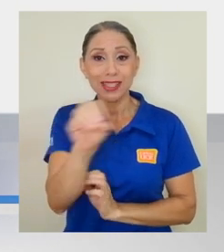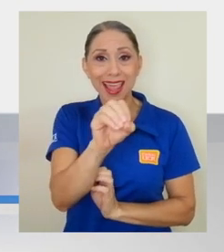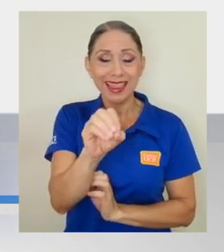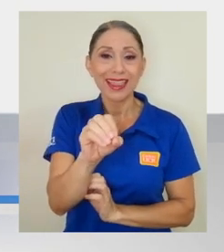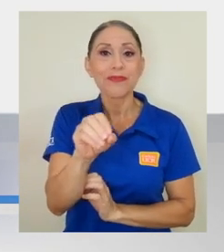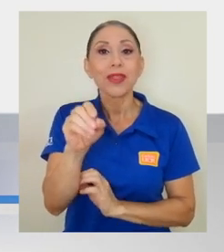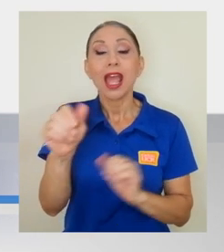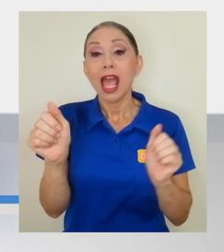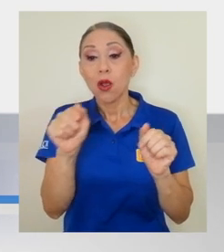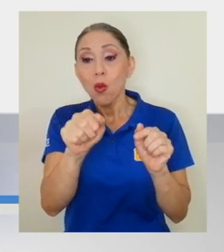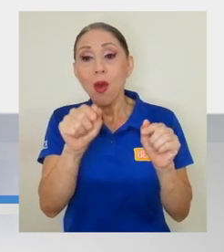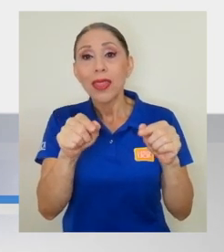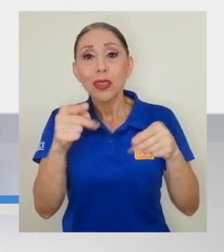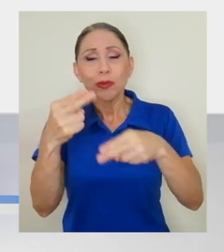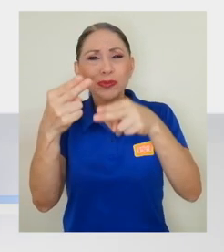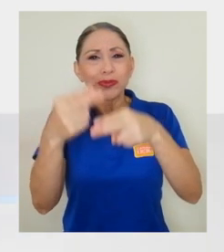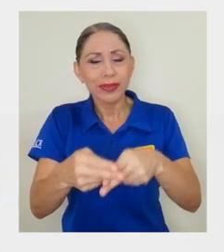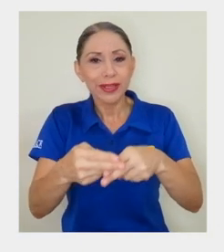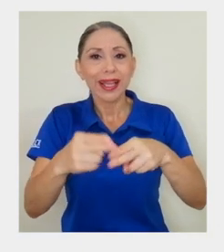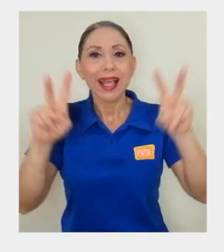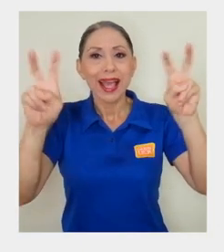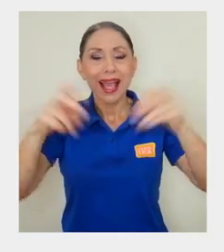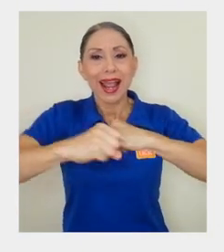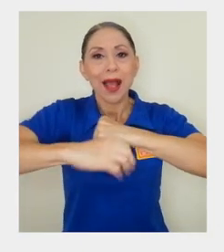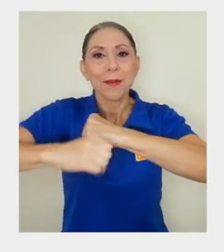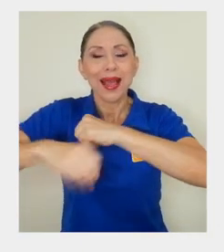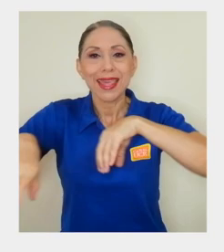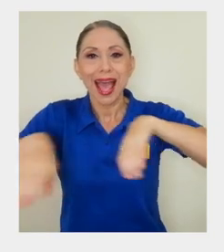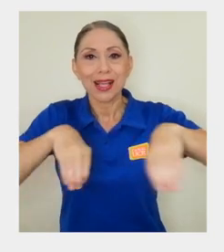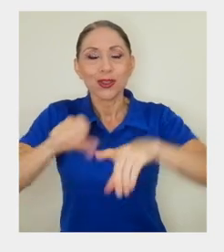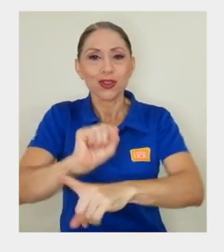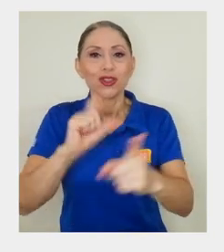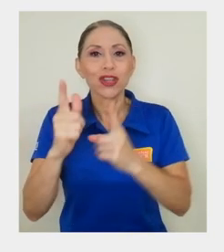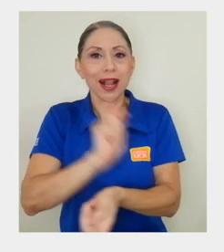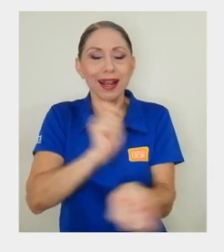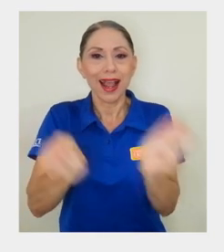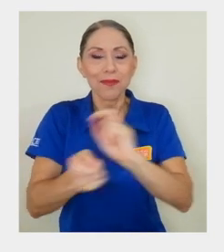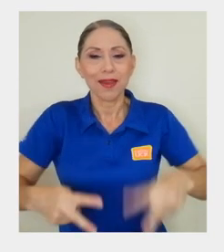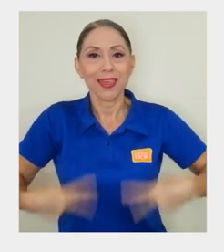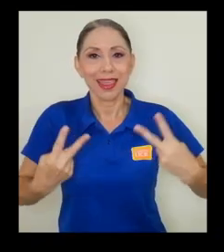bajo la lista de reproducción Campaña La Acción Social Cambia Vidas.